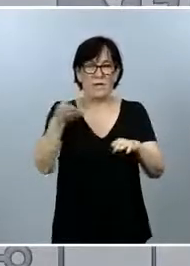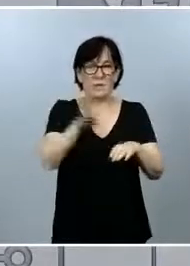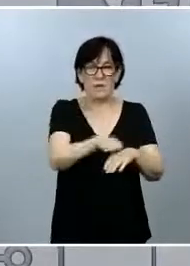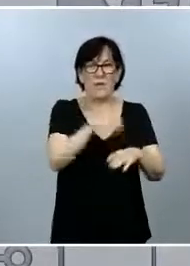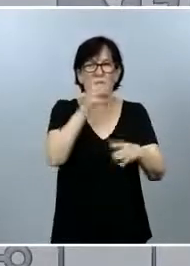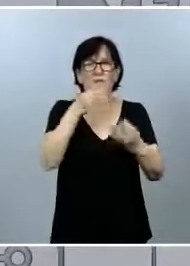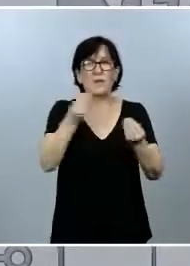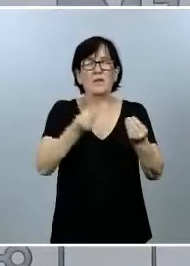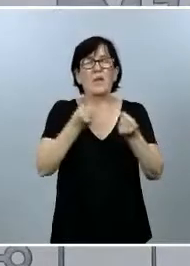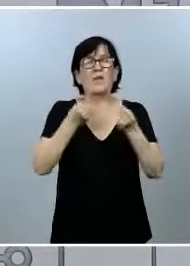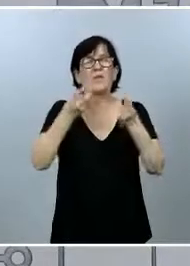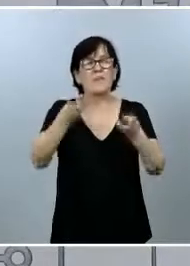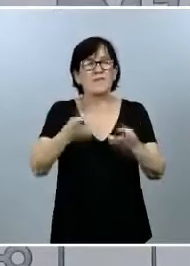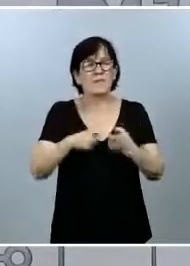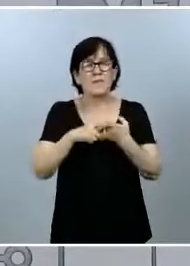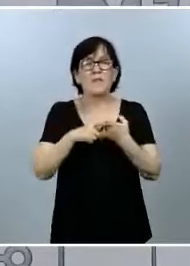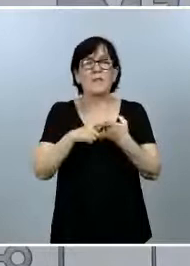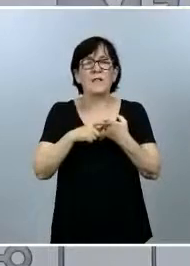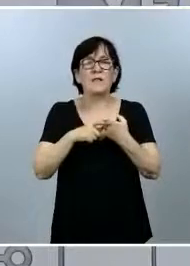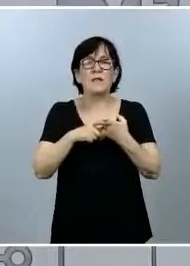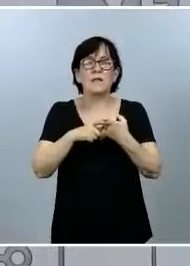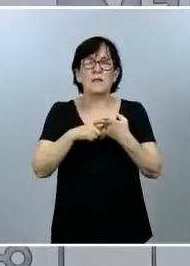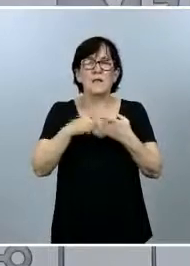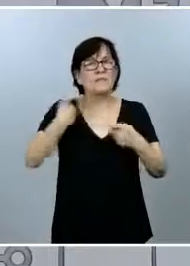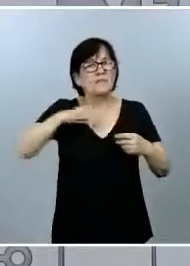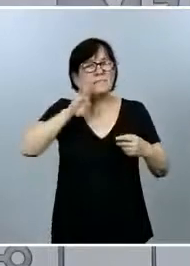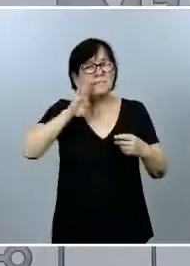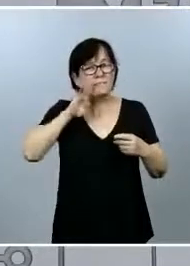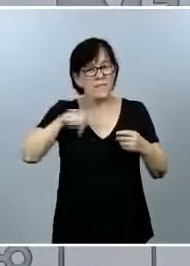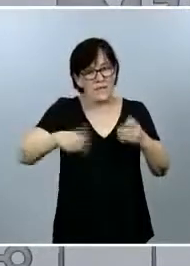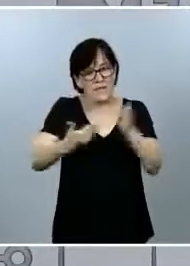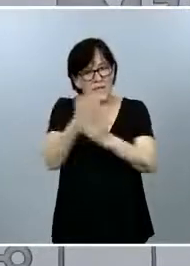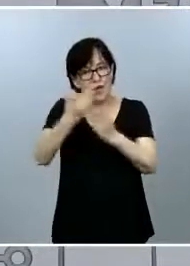con otras cifras que son las que, como hemos comentado en estos días,